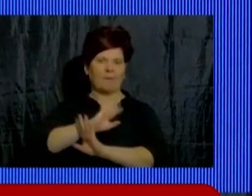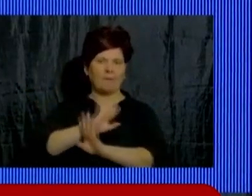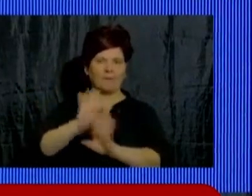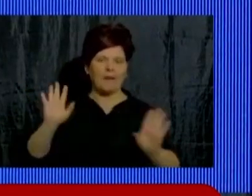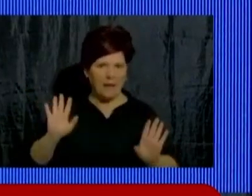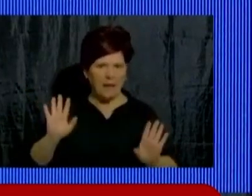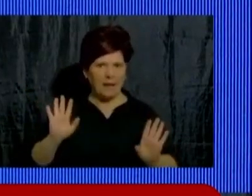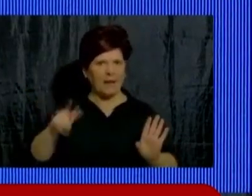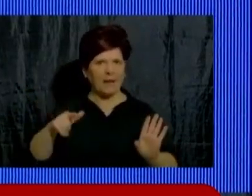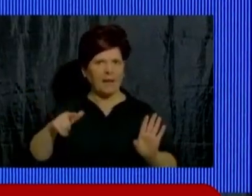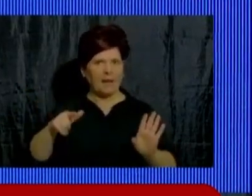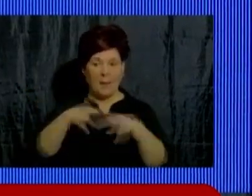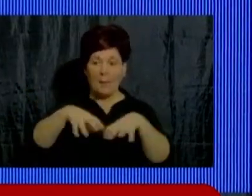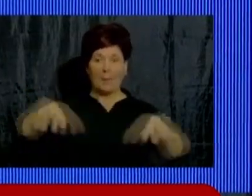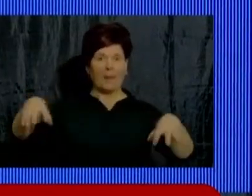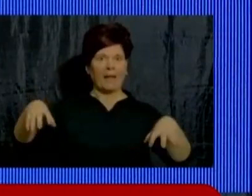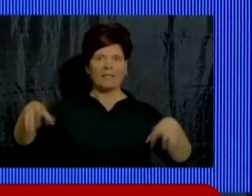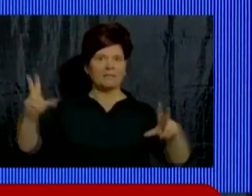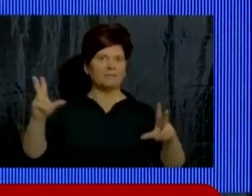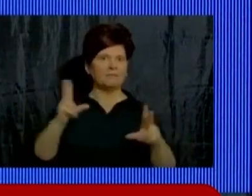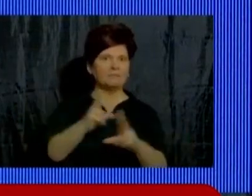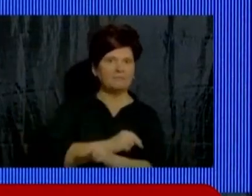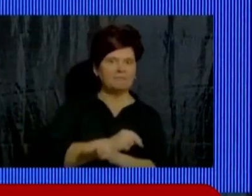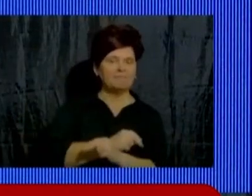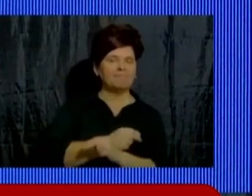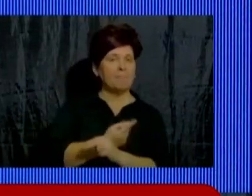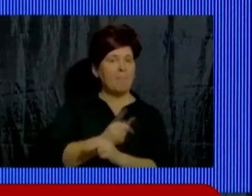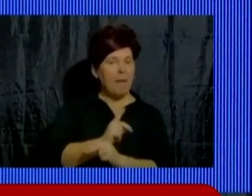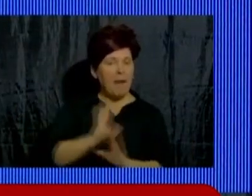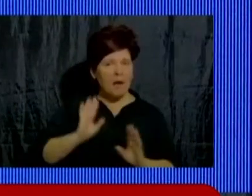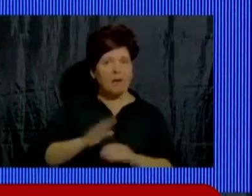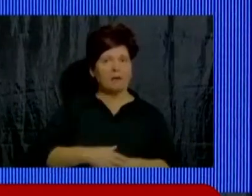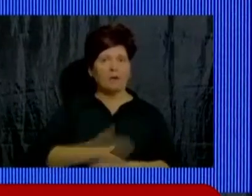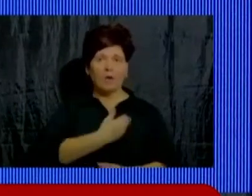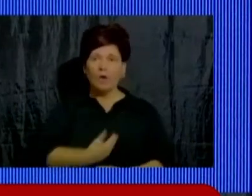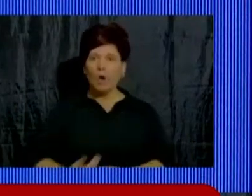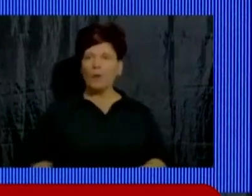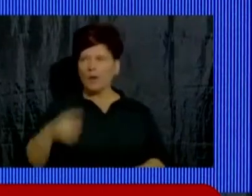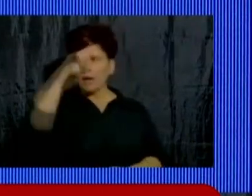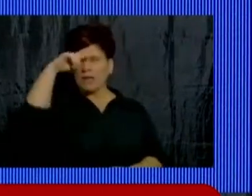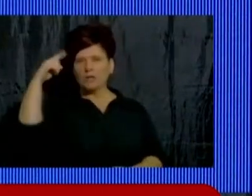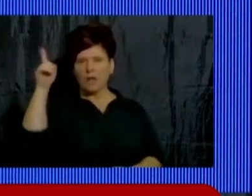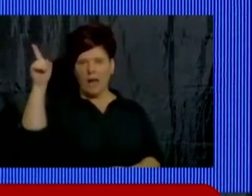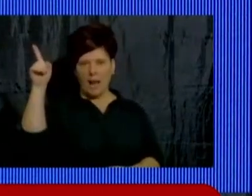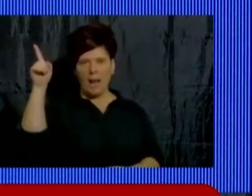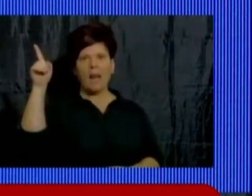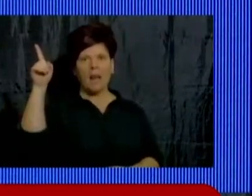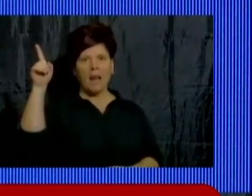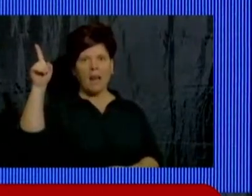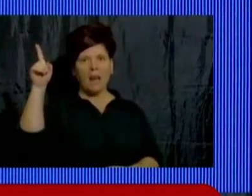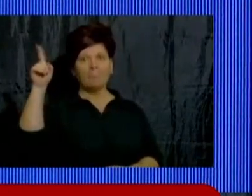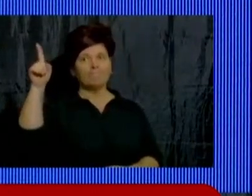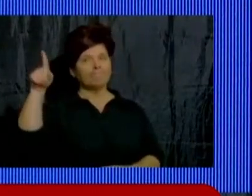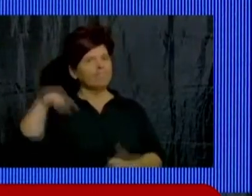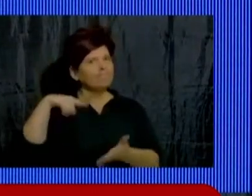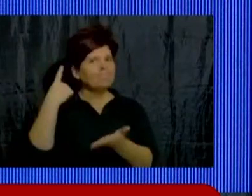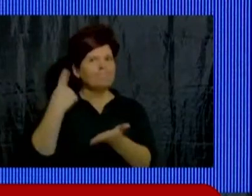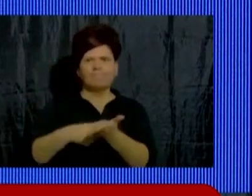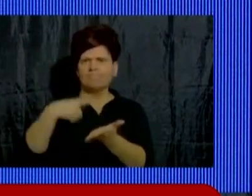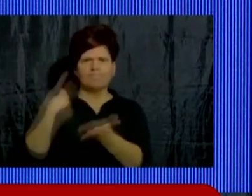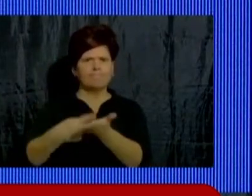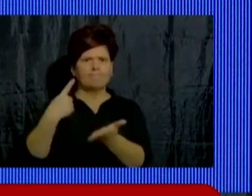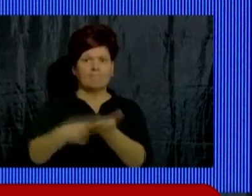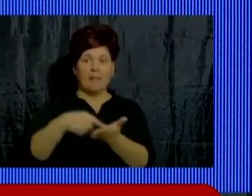brecha entre el federalismo y el centralismo. El Gobierno Nacional está tomando medidas que afectan a los